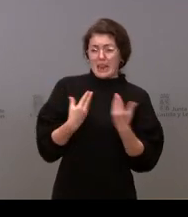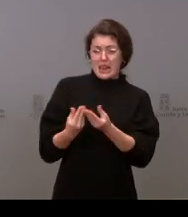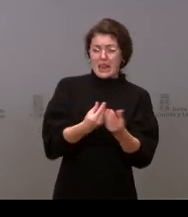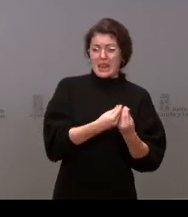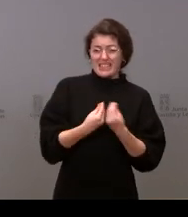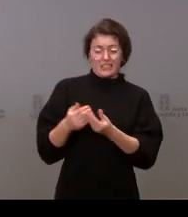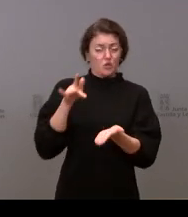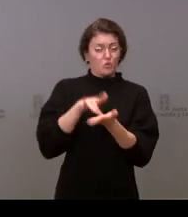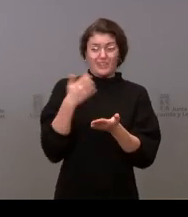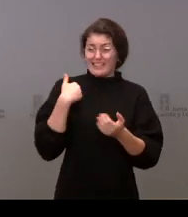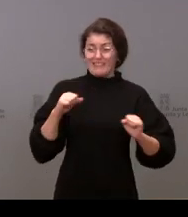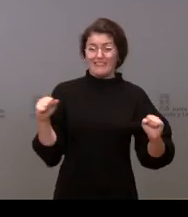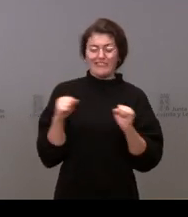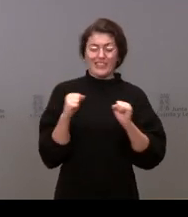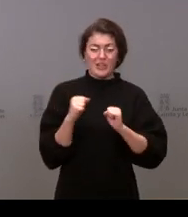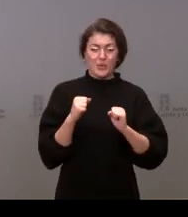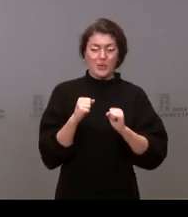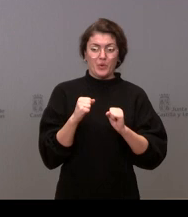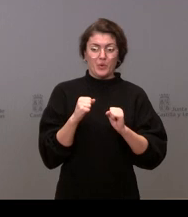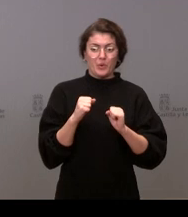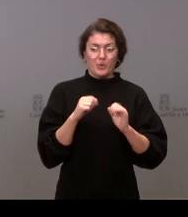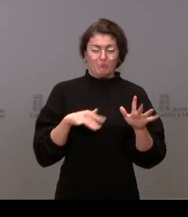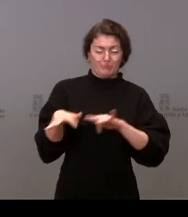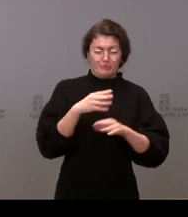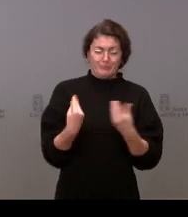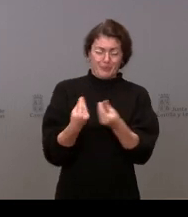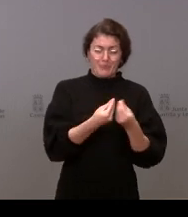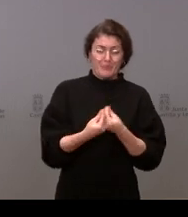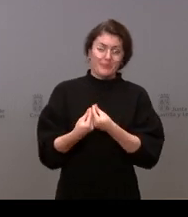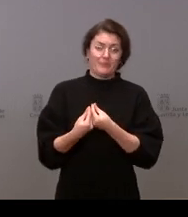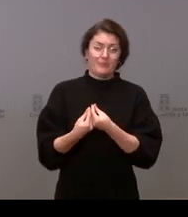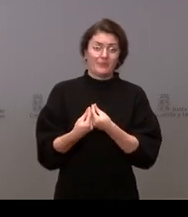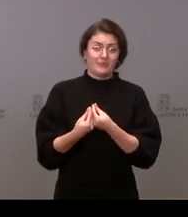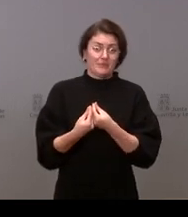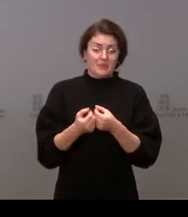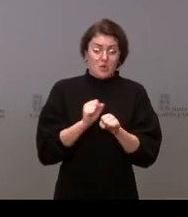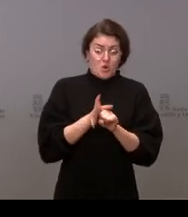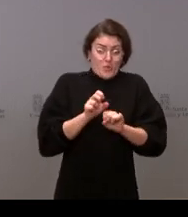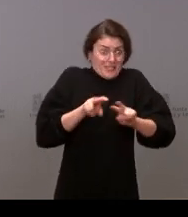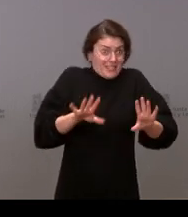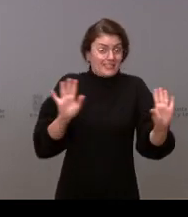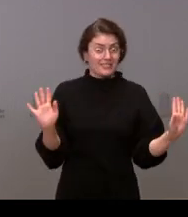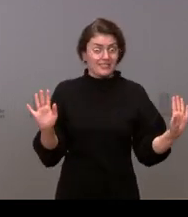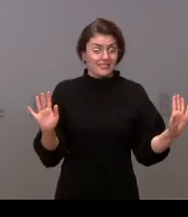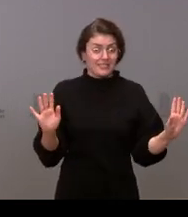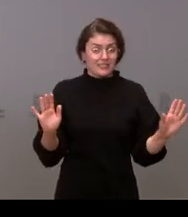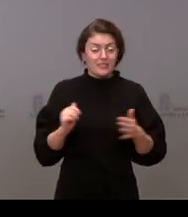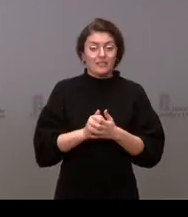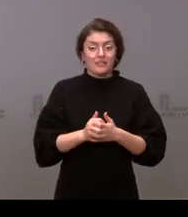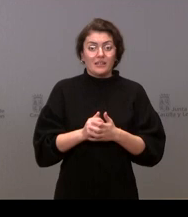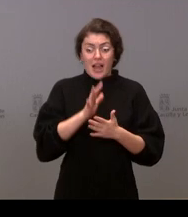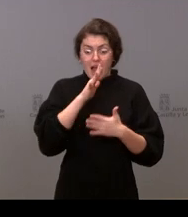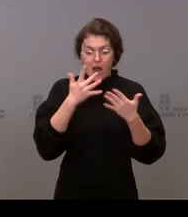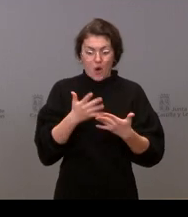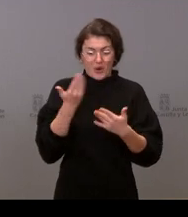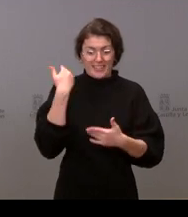un poco el frío se está empezando a llenar sin apenas COVID y estamos al principio de la